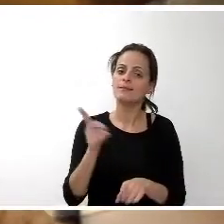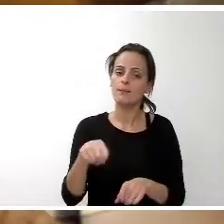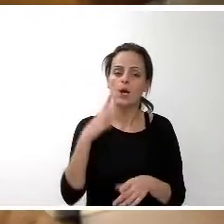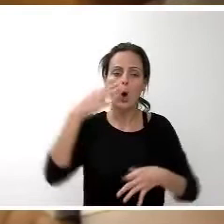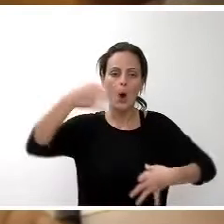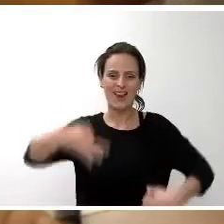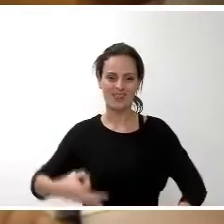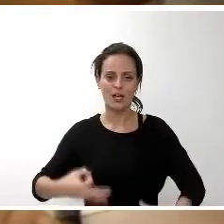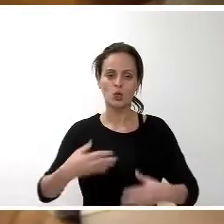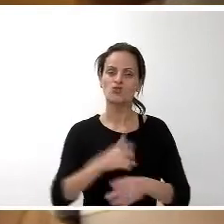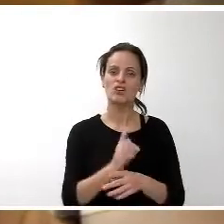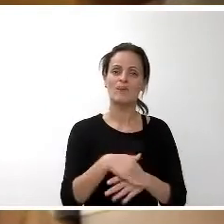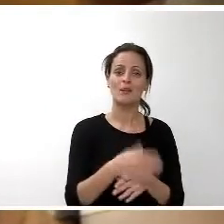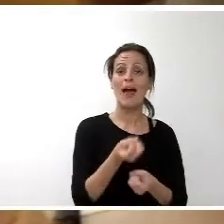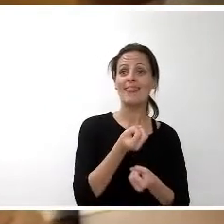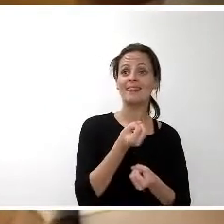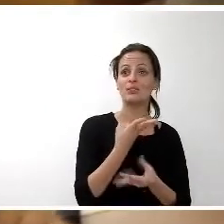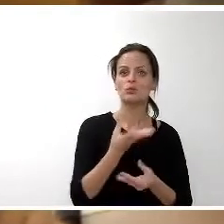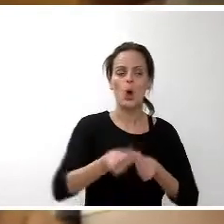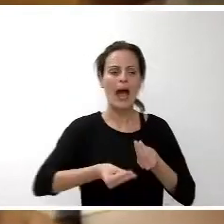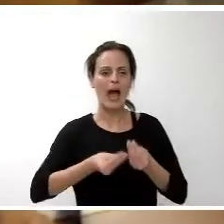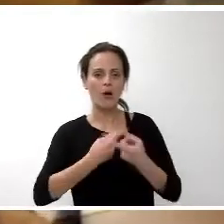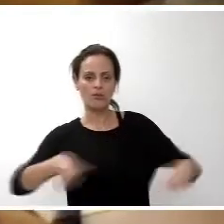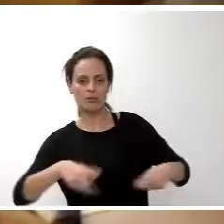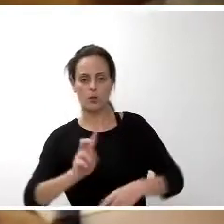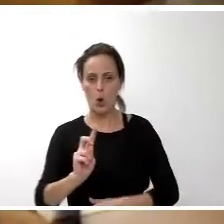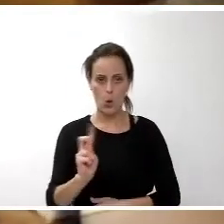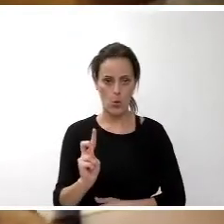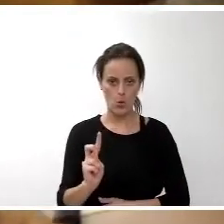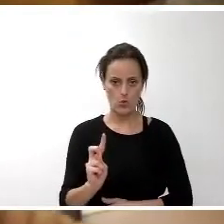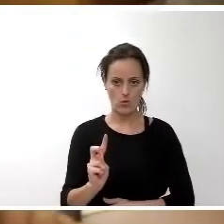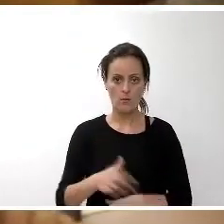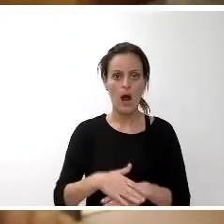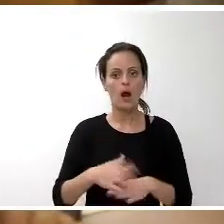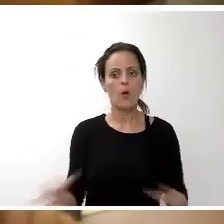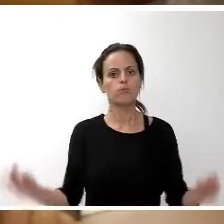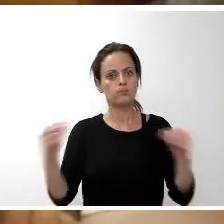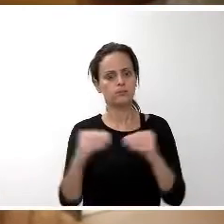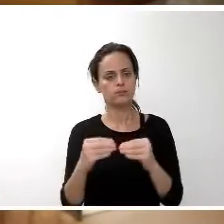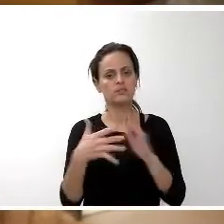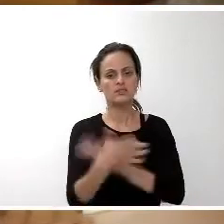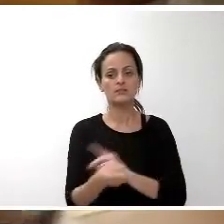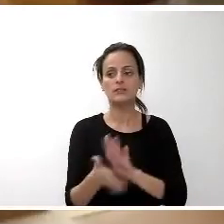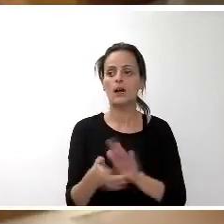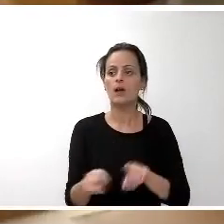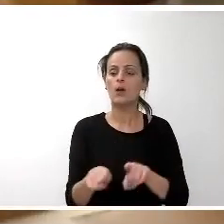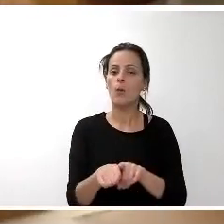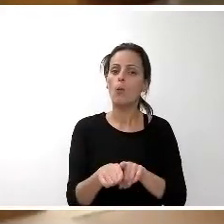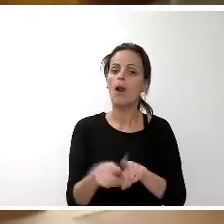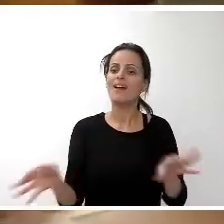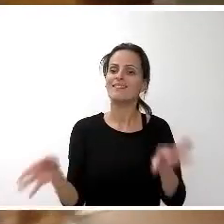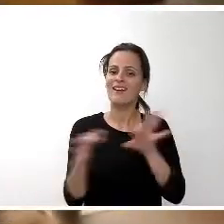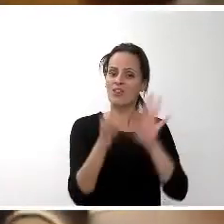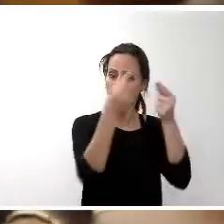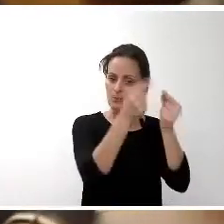Y esa coherencia de discurso y hechos, pues evidentemente, su vehículo transmisor son los presupuestos y el proyecto de presupuesto que presentamos